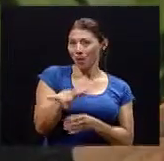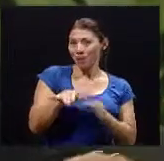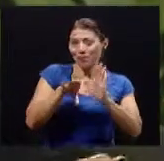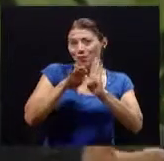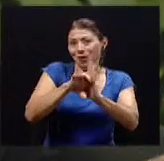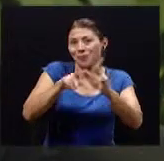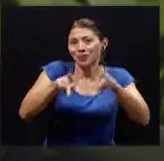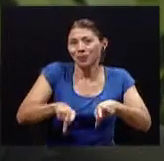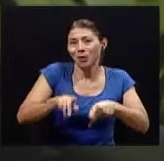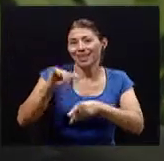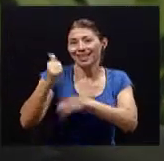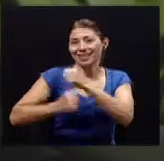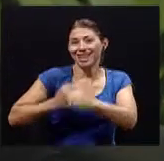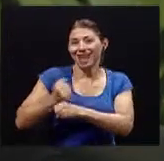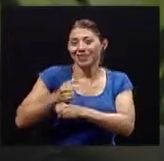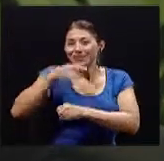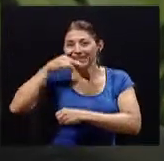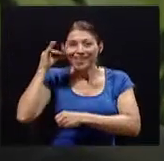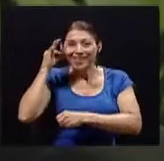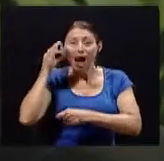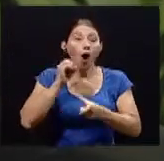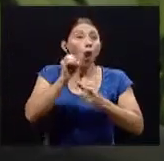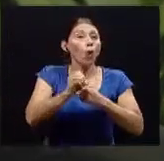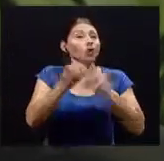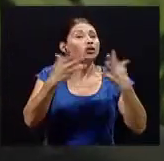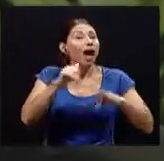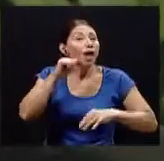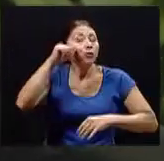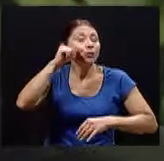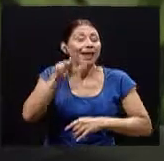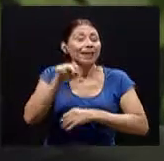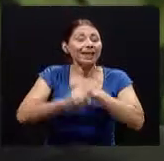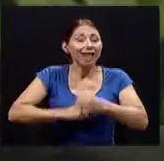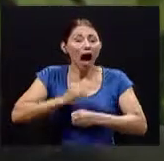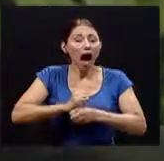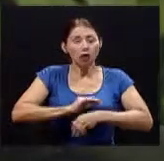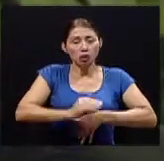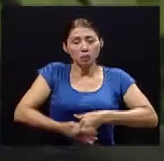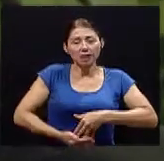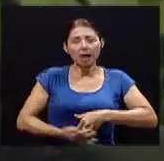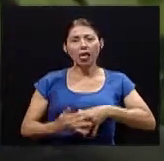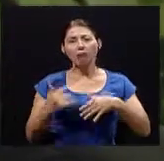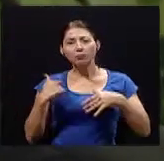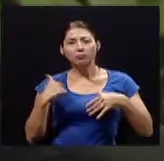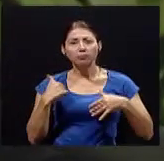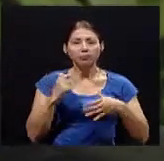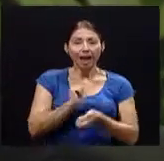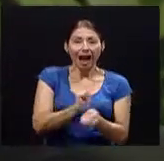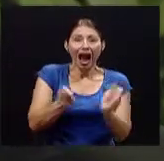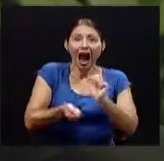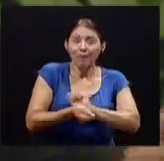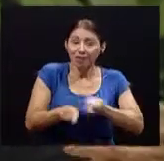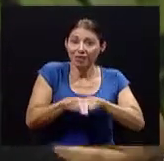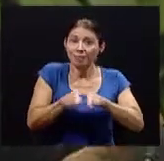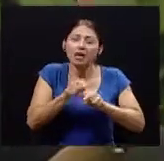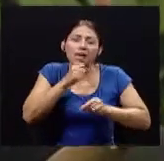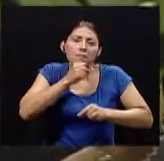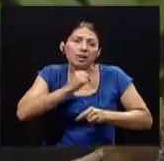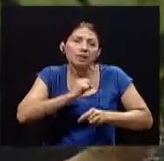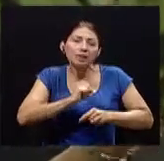también requiere de un cambio en las actitudes posturales todo eso no nació con nosotros hay que aprenderlo porque